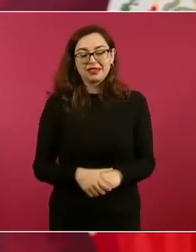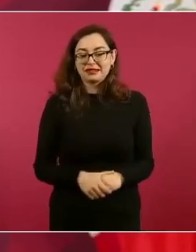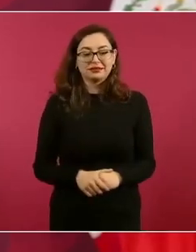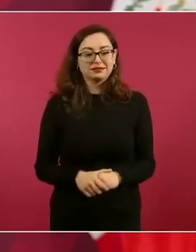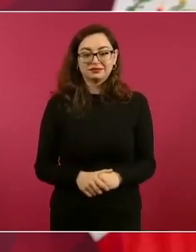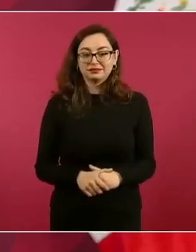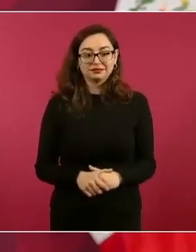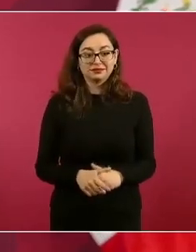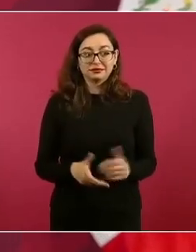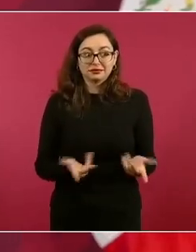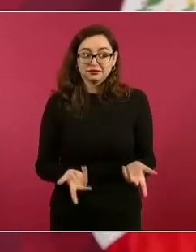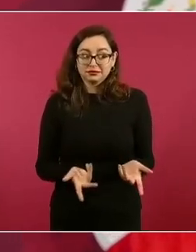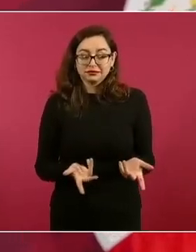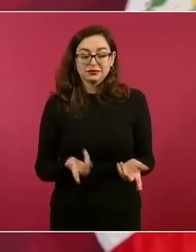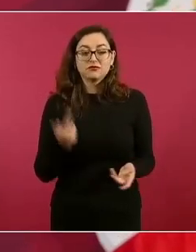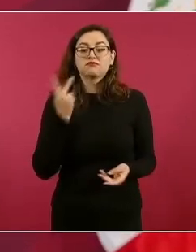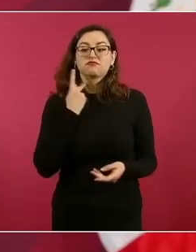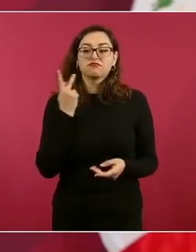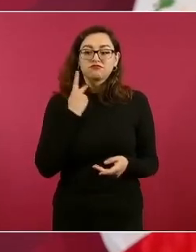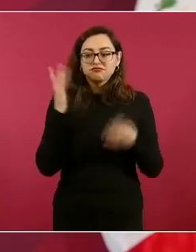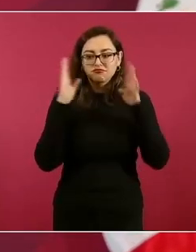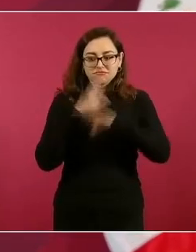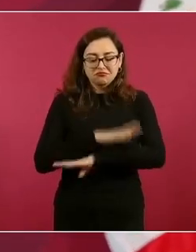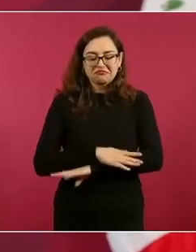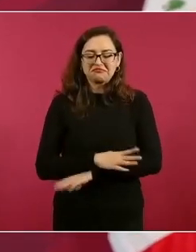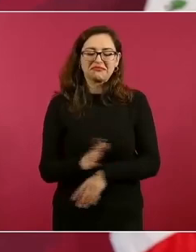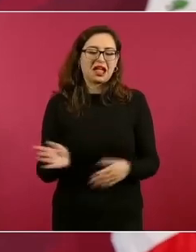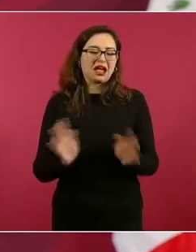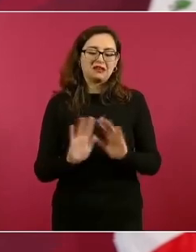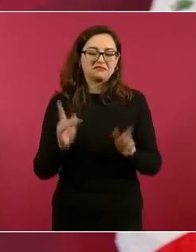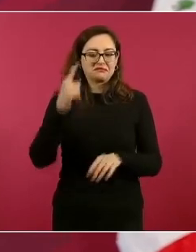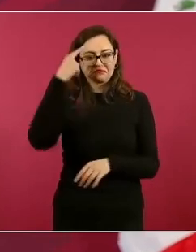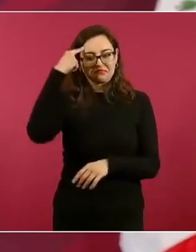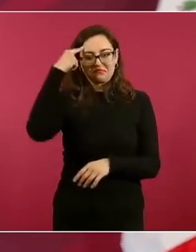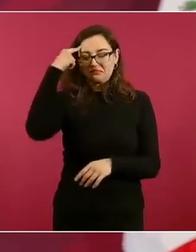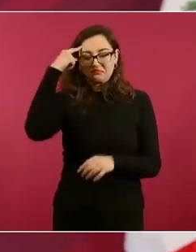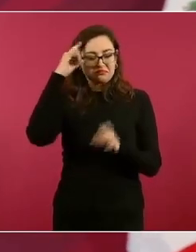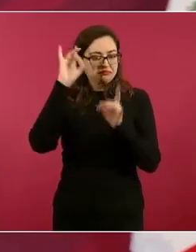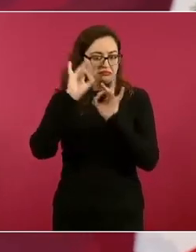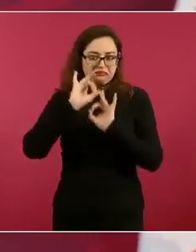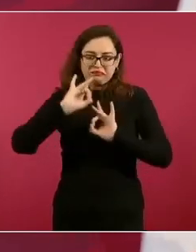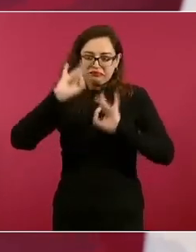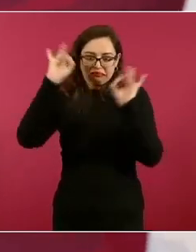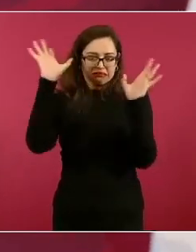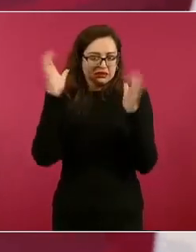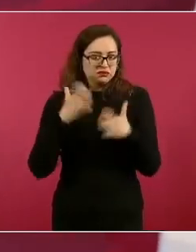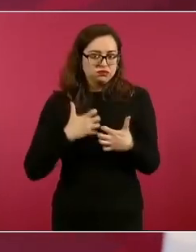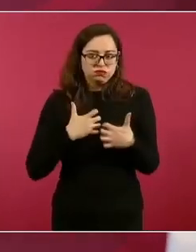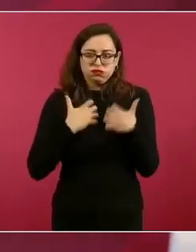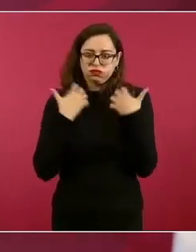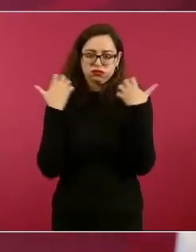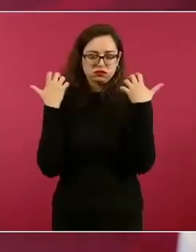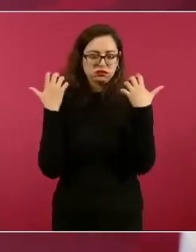política, pero estamos hablando de